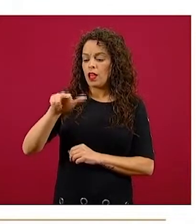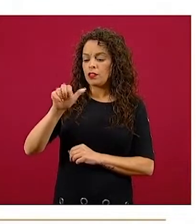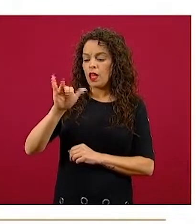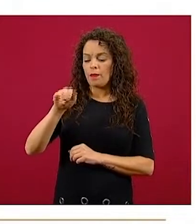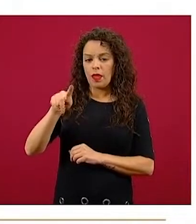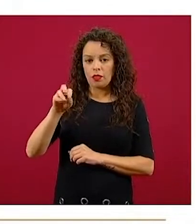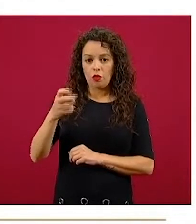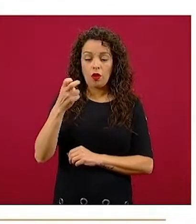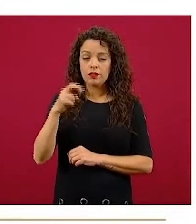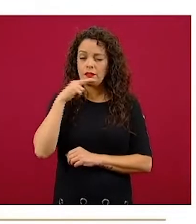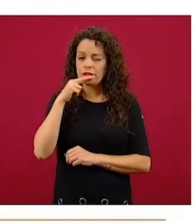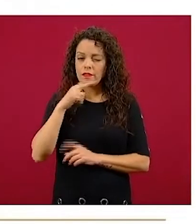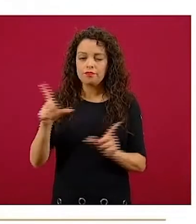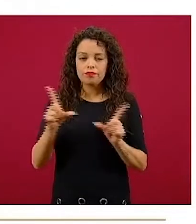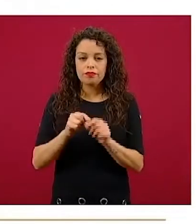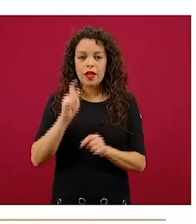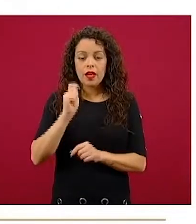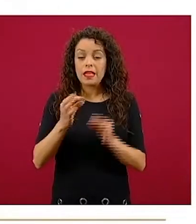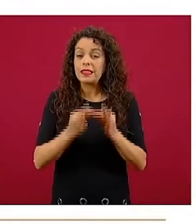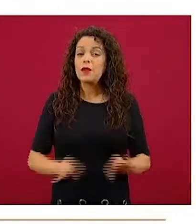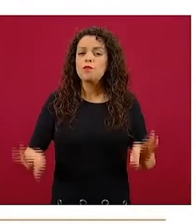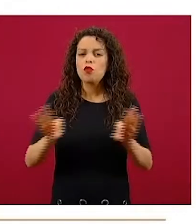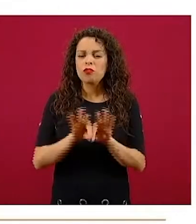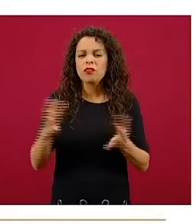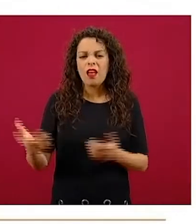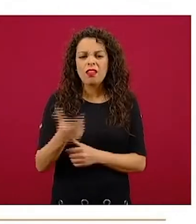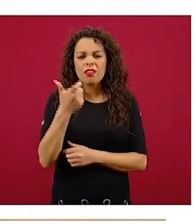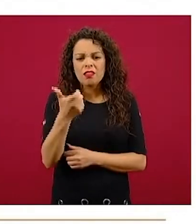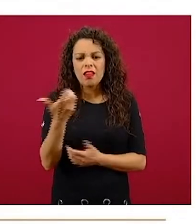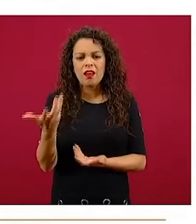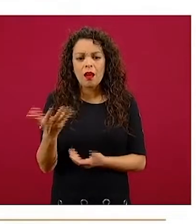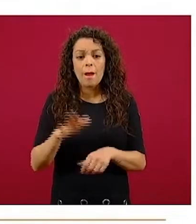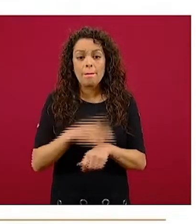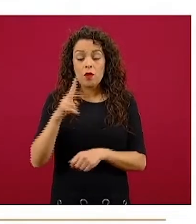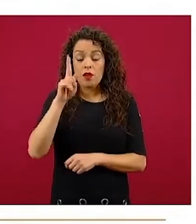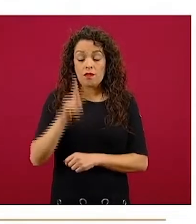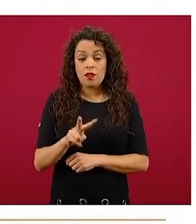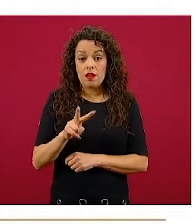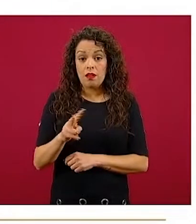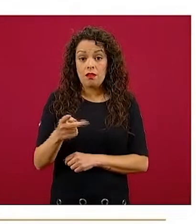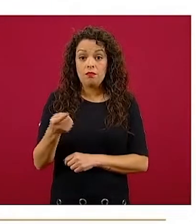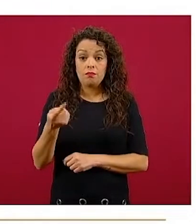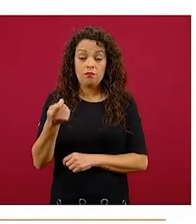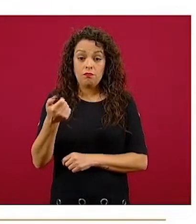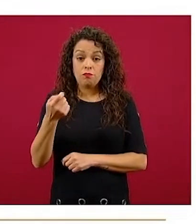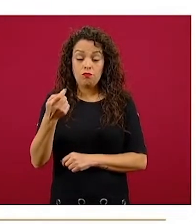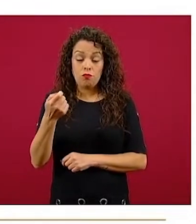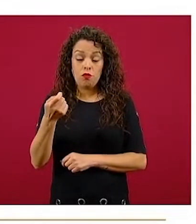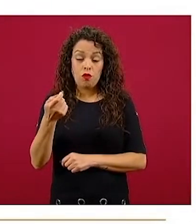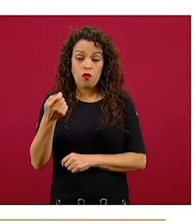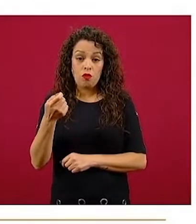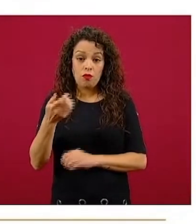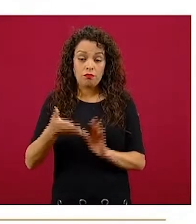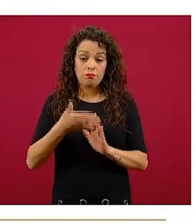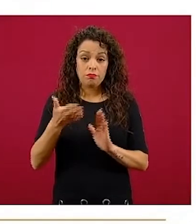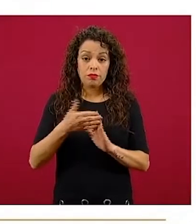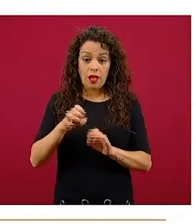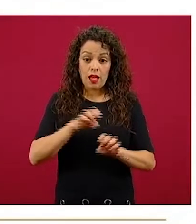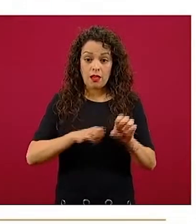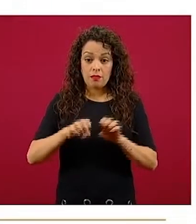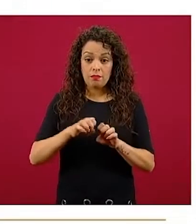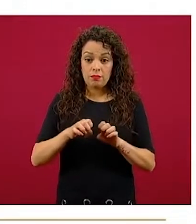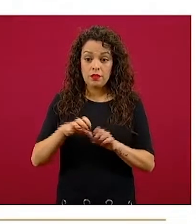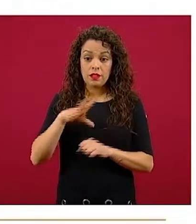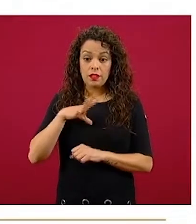lámina, porque es importante el financiamiento. Vemos que muy pocas empresas se financian. Entre más chicas, como es la